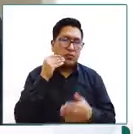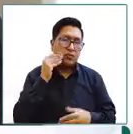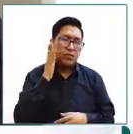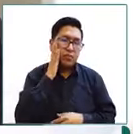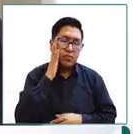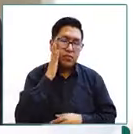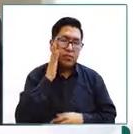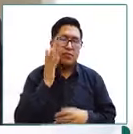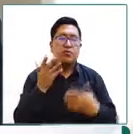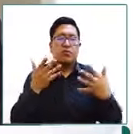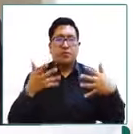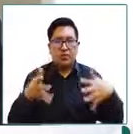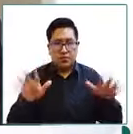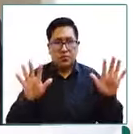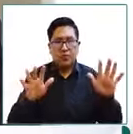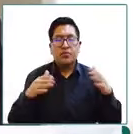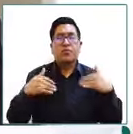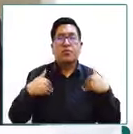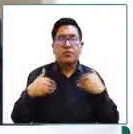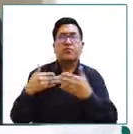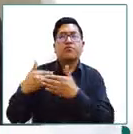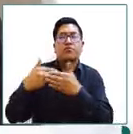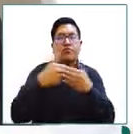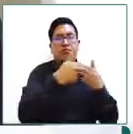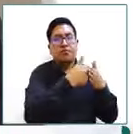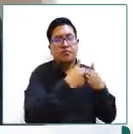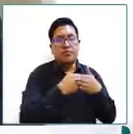tendrían un referente familiar